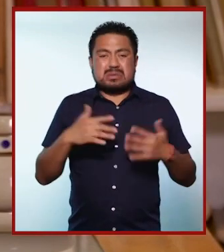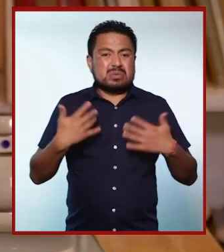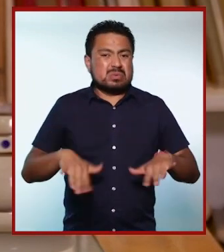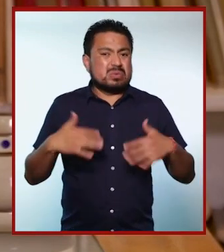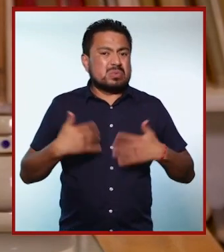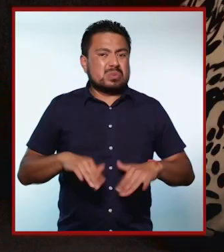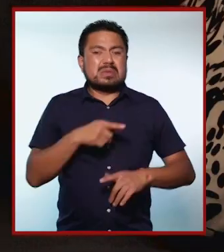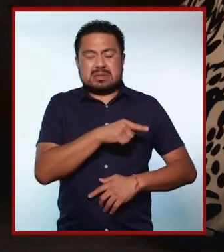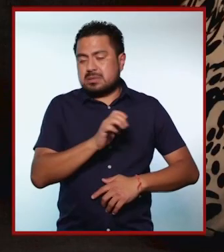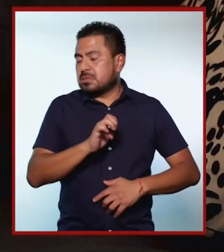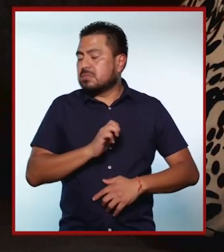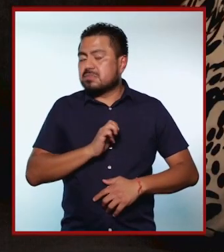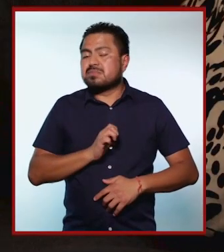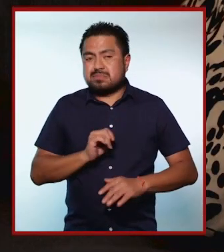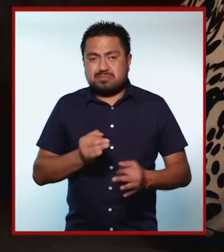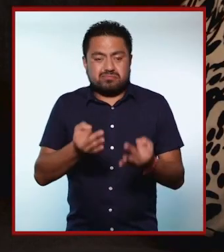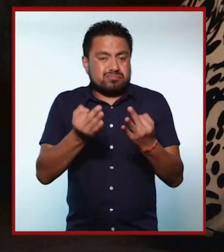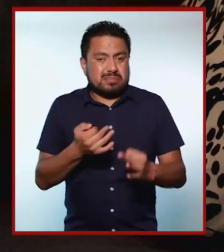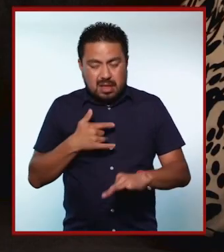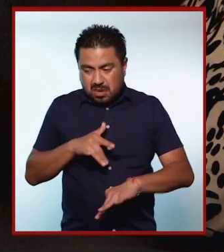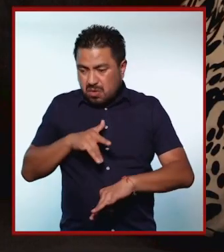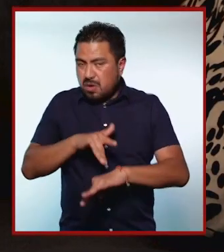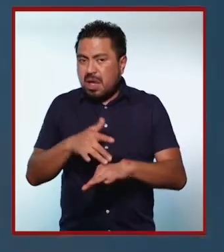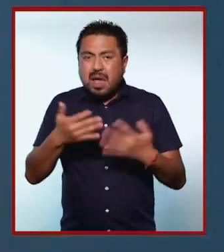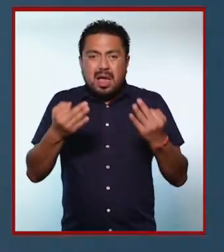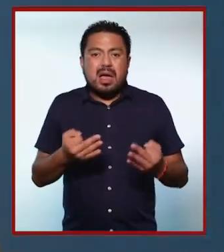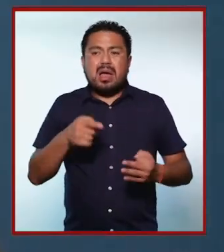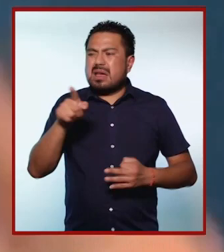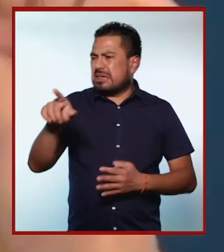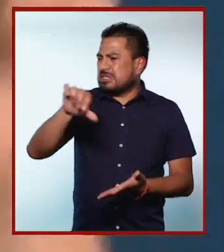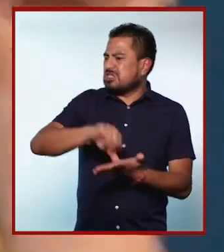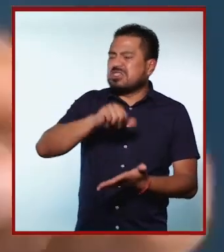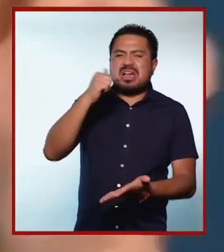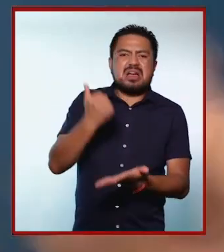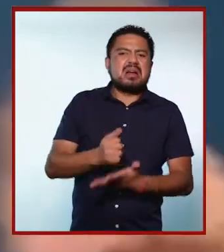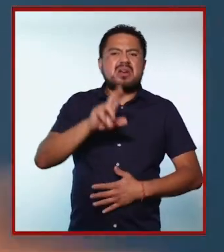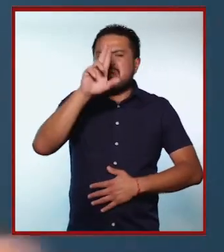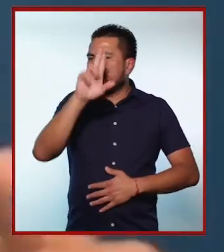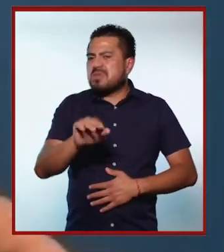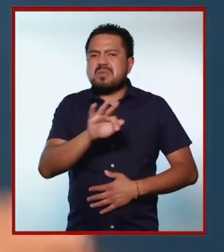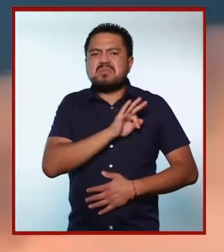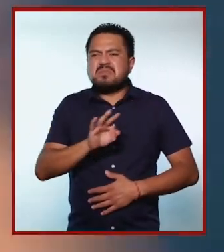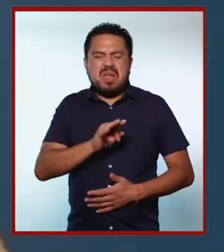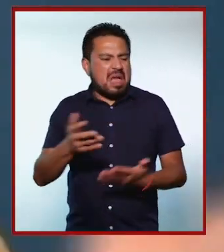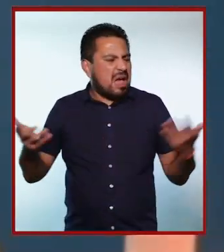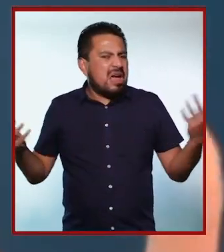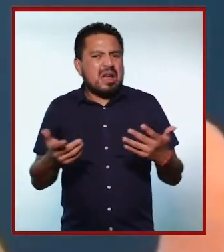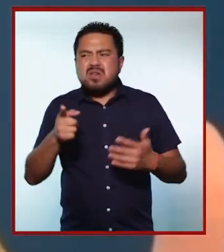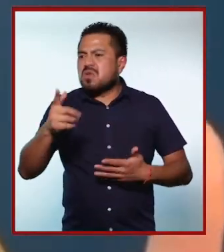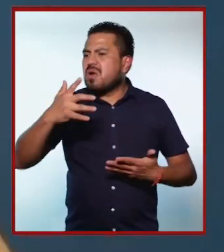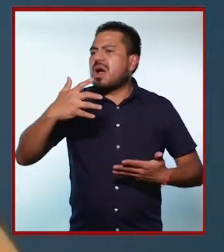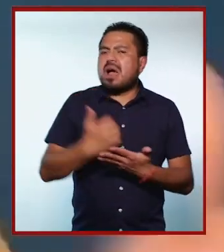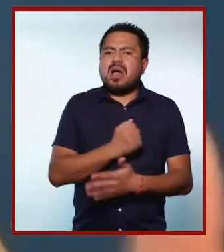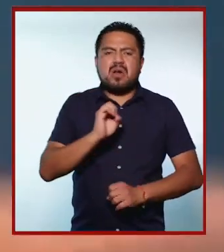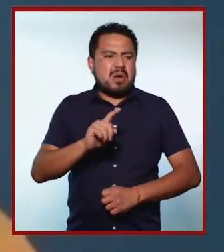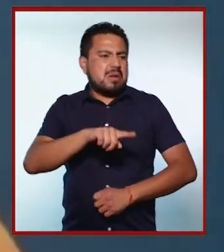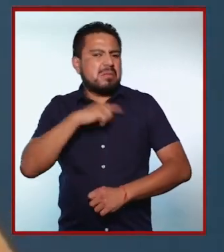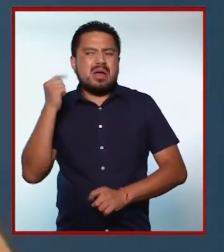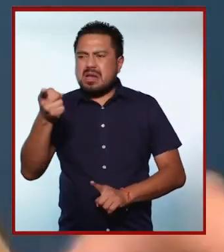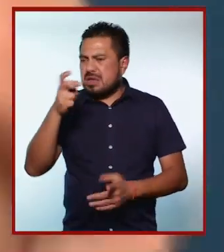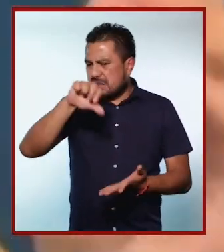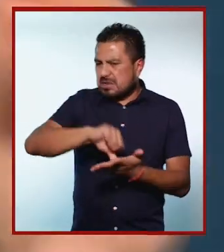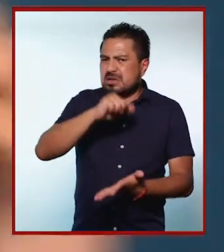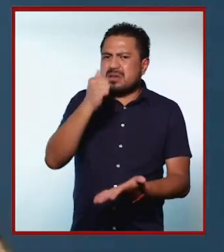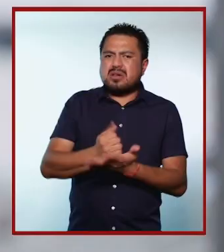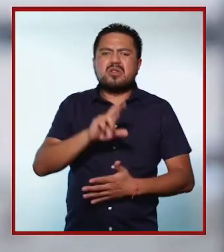así, pues literal, porque son cuestiones reales que suceden, esta chaparra no va a ser que ganes o que